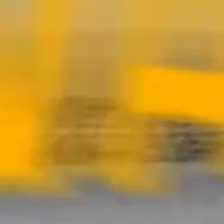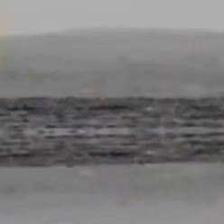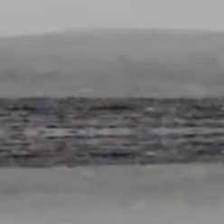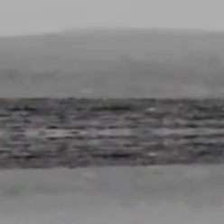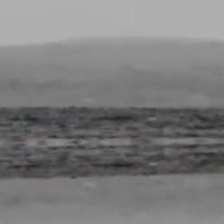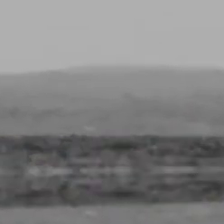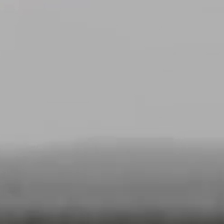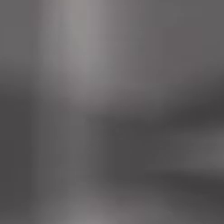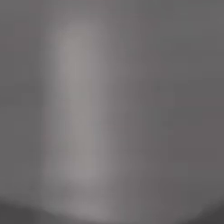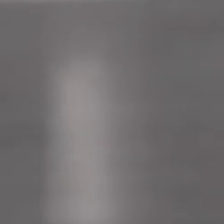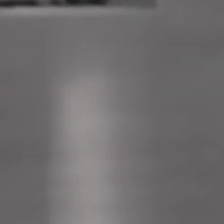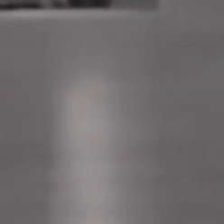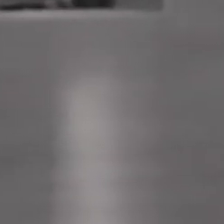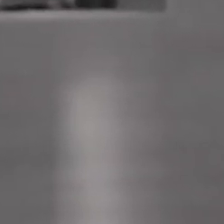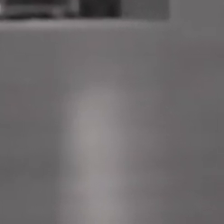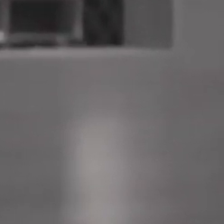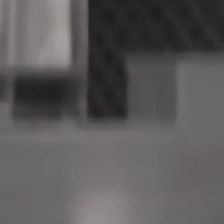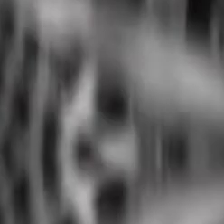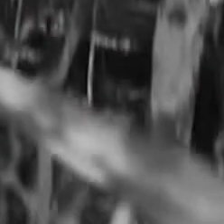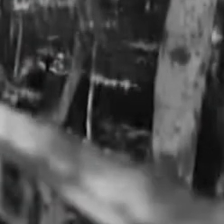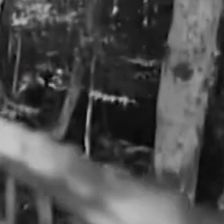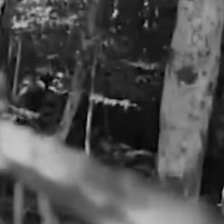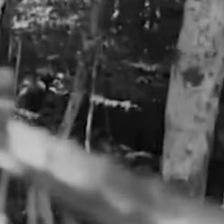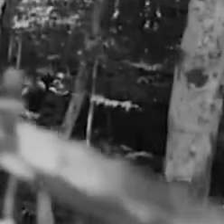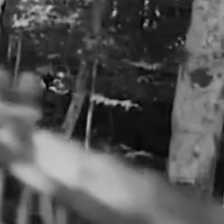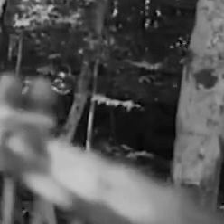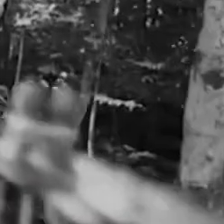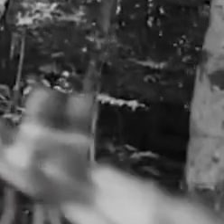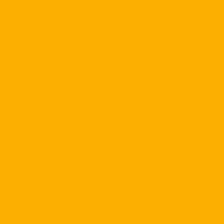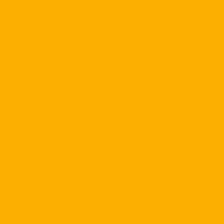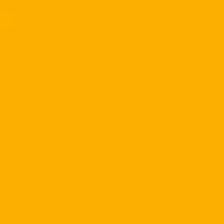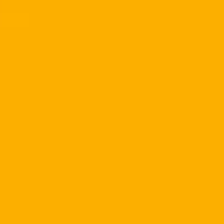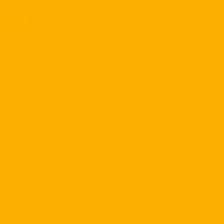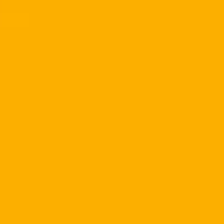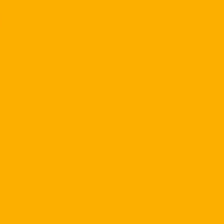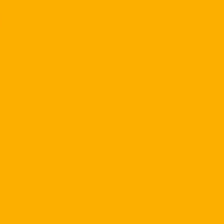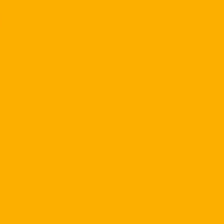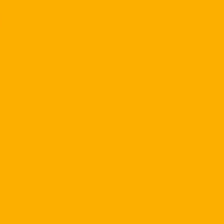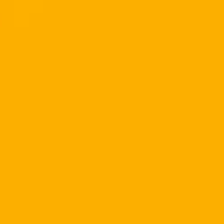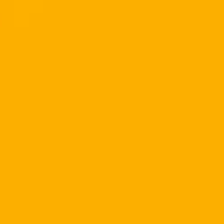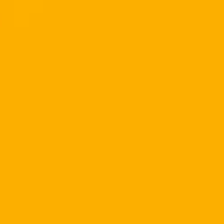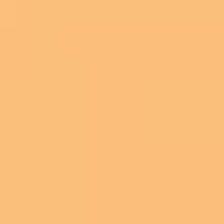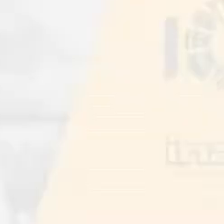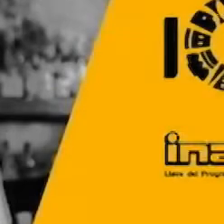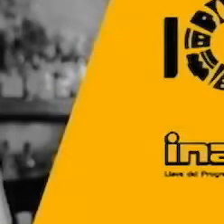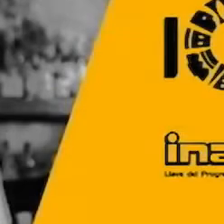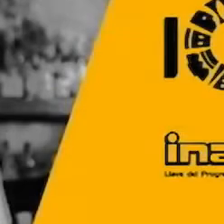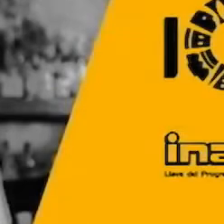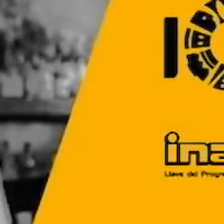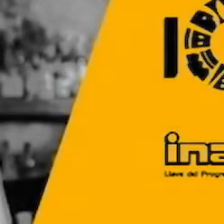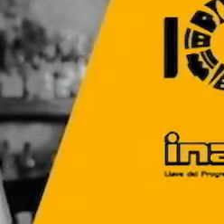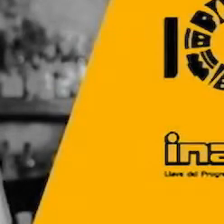soluciones prácticas para reactivar el sector turismo descubra las herramientas y protocolos que le ayudarán a lograrlo en la página web del INA